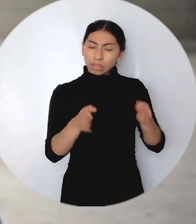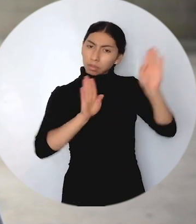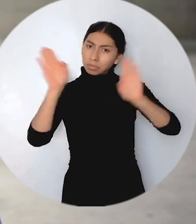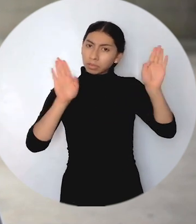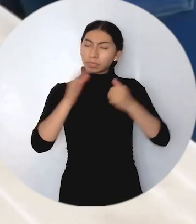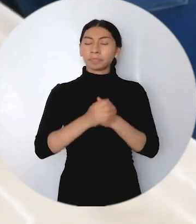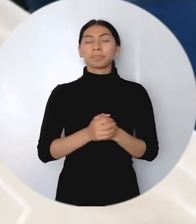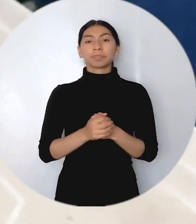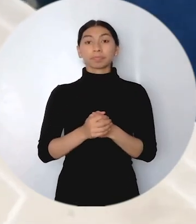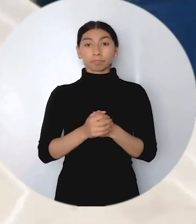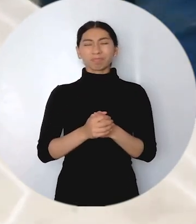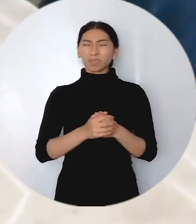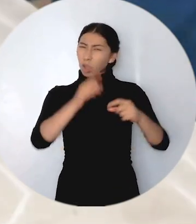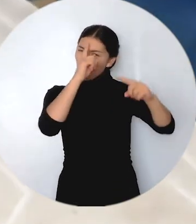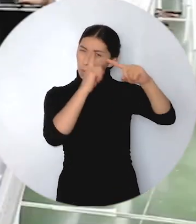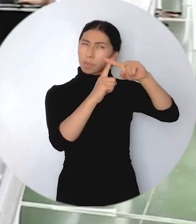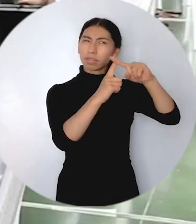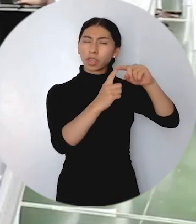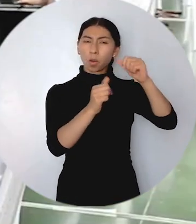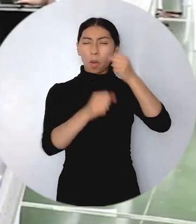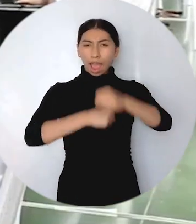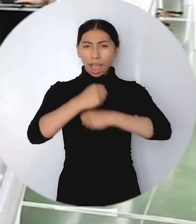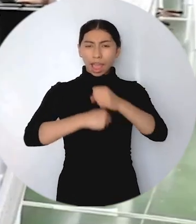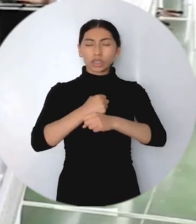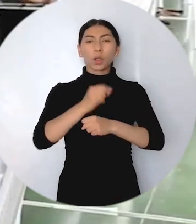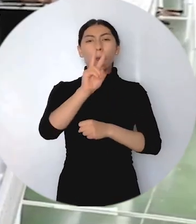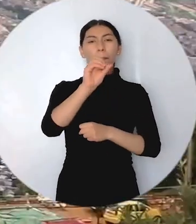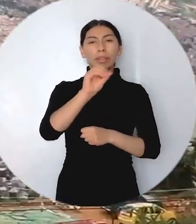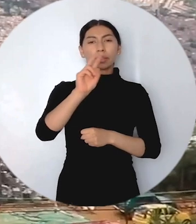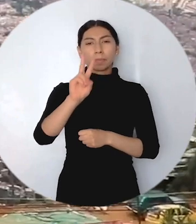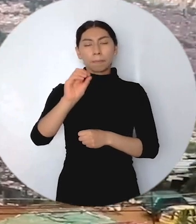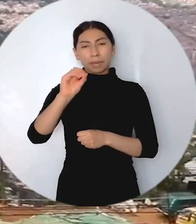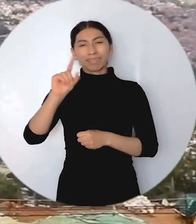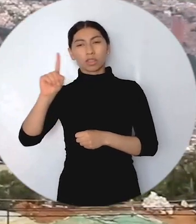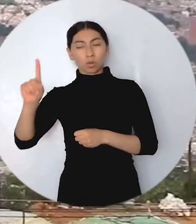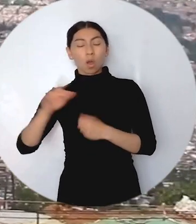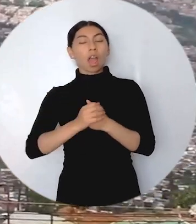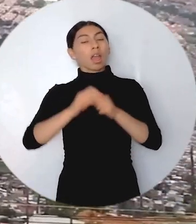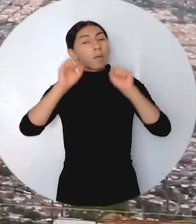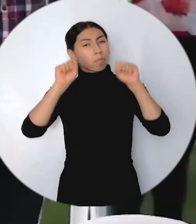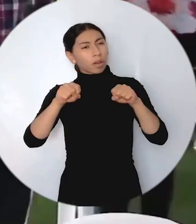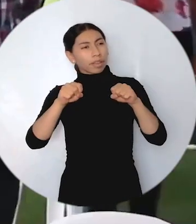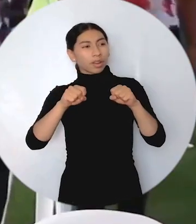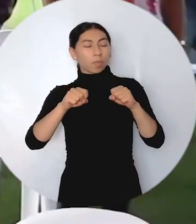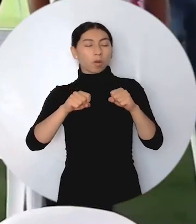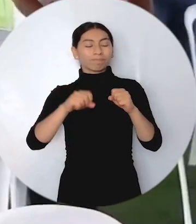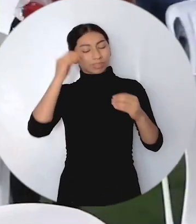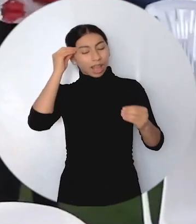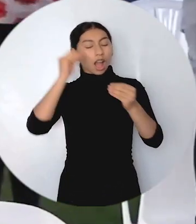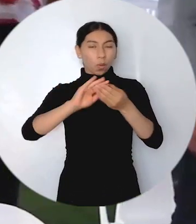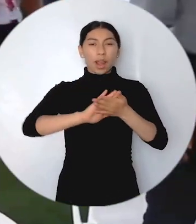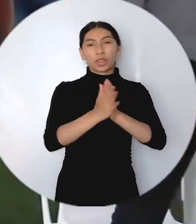mesas de participación. En cuanto a los retos para el 2021, Mosquera aseguró que esperan que se pueda lograr que los acuerdos de paz